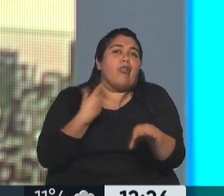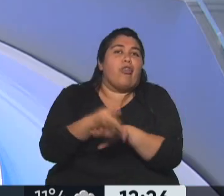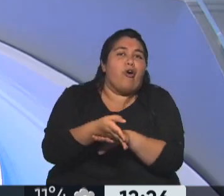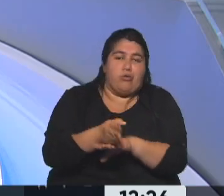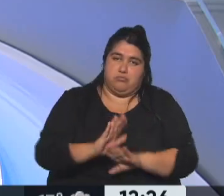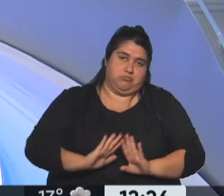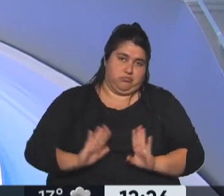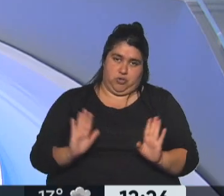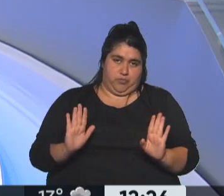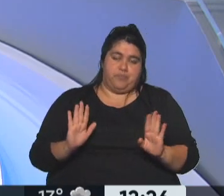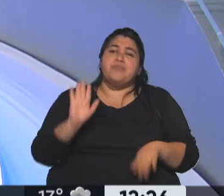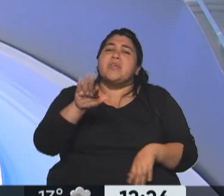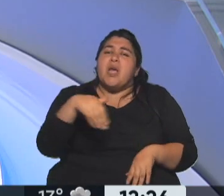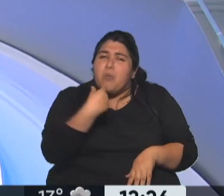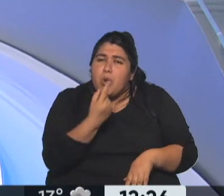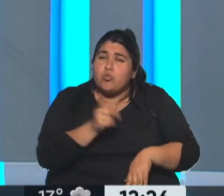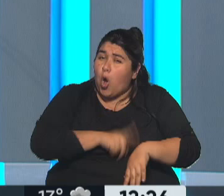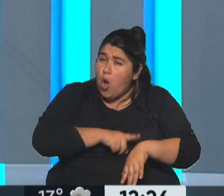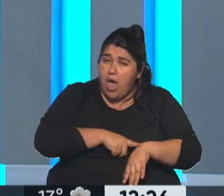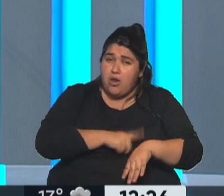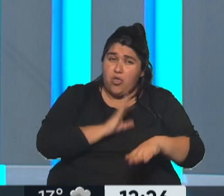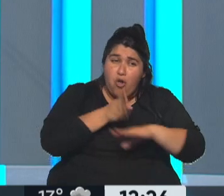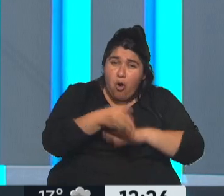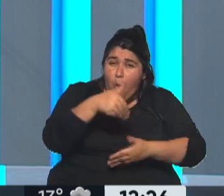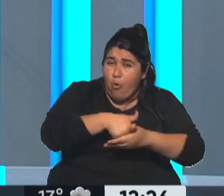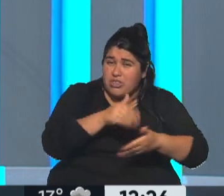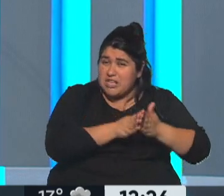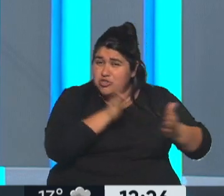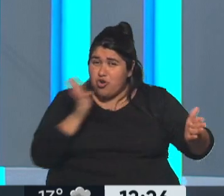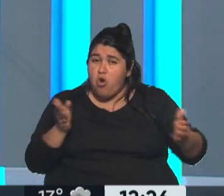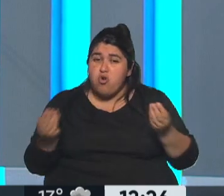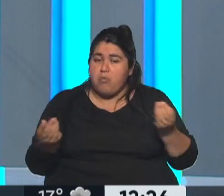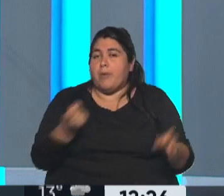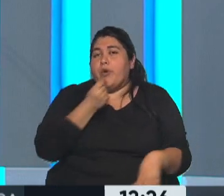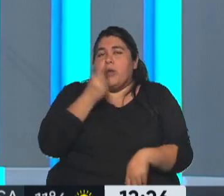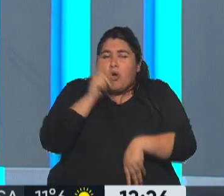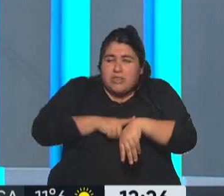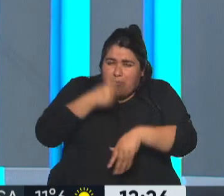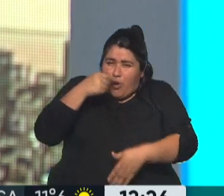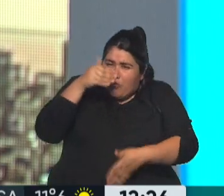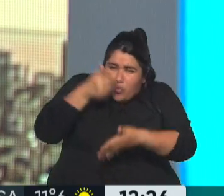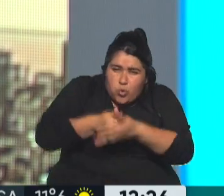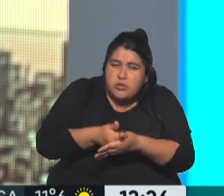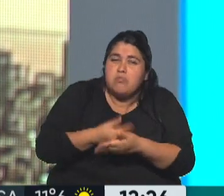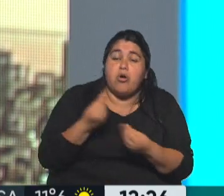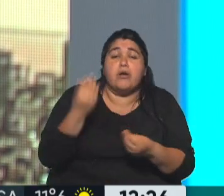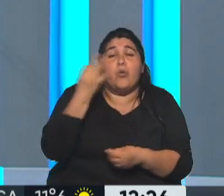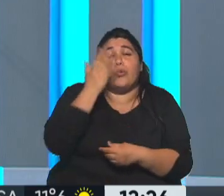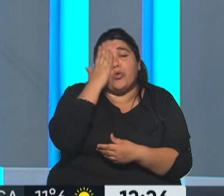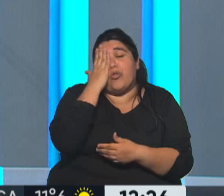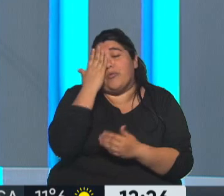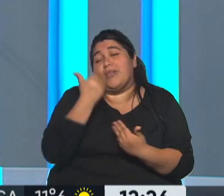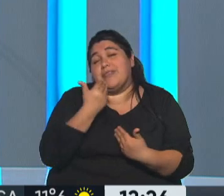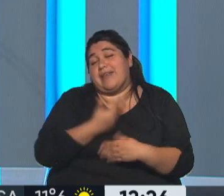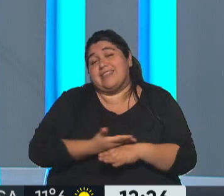A ver, en esta elección, horarios siguen siendo los mismos de siempre, pero vamos a reiterarlos. ¿Qué sucede si, por ejemplo, fui a último momento, por la razón que sea, me quedé durmiendo la siesta, se me hizo